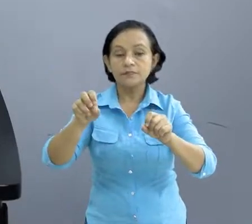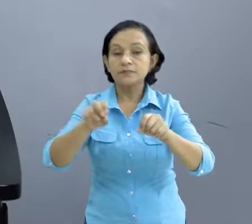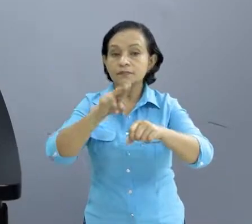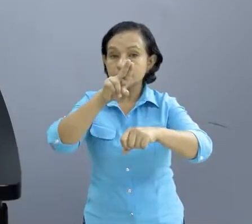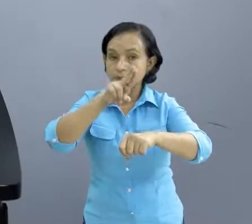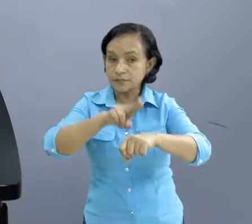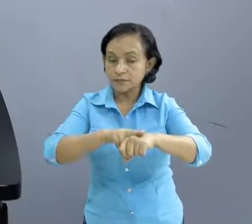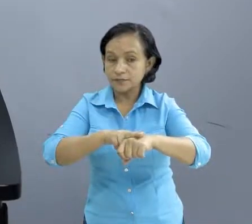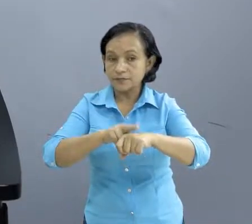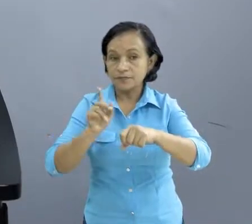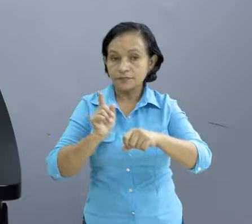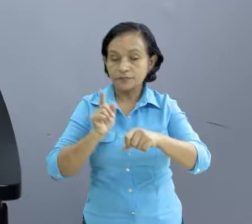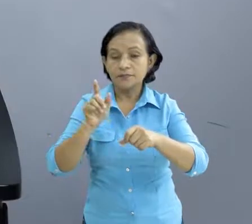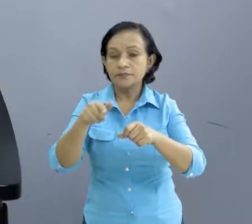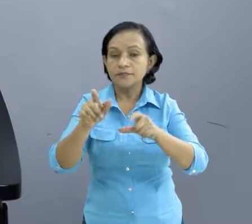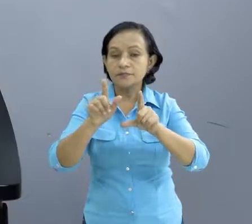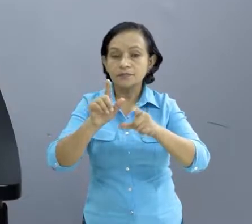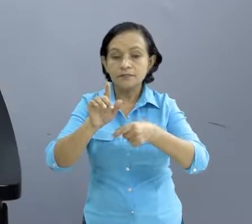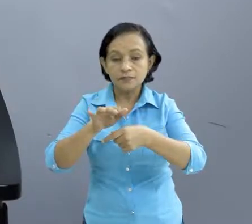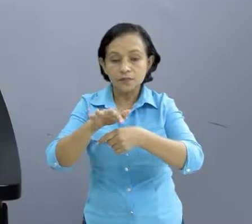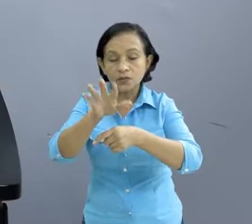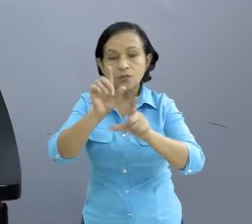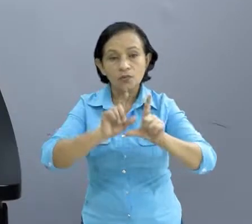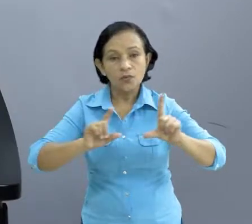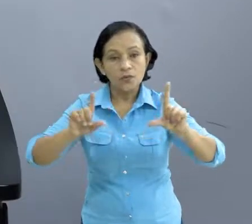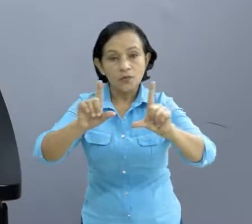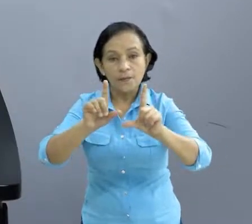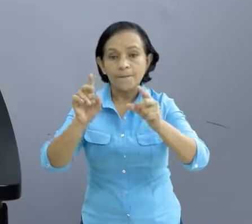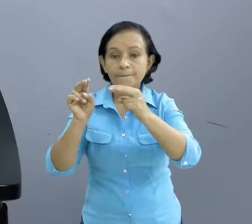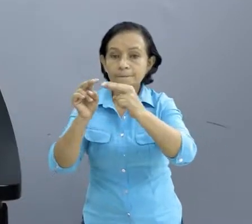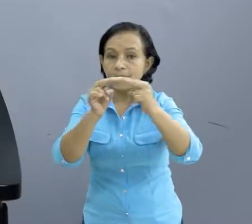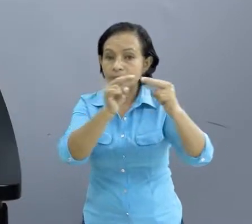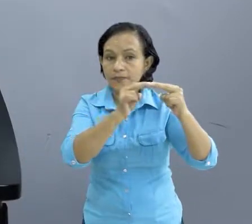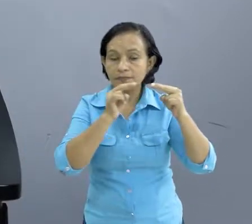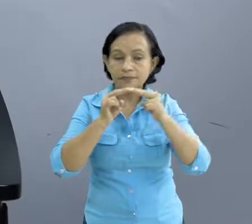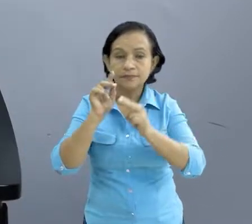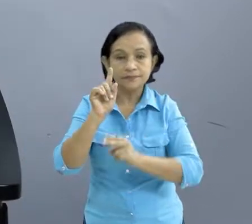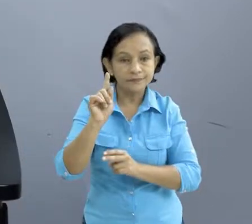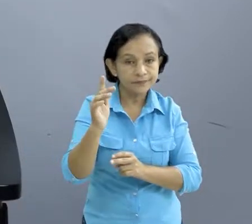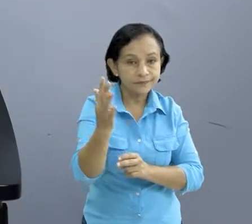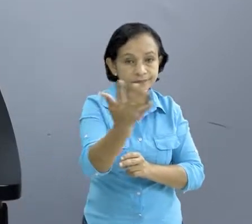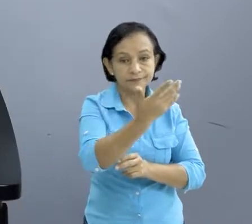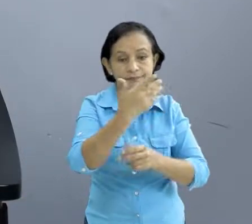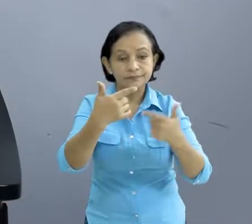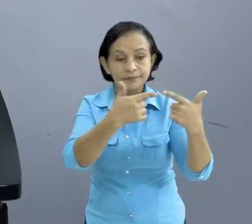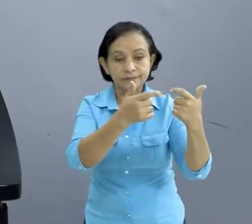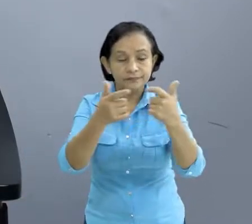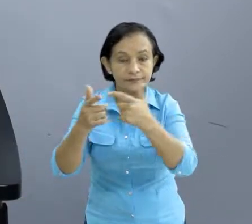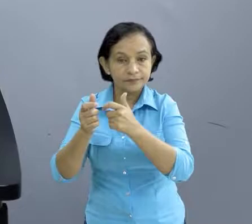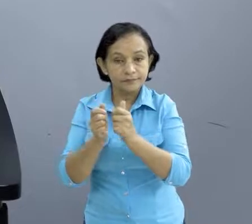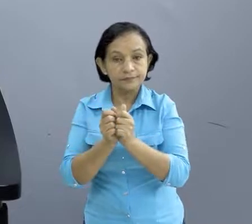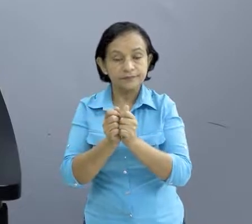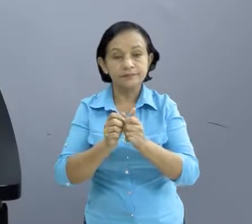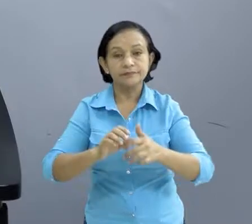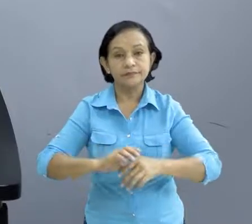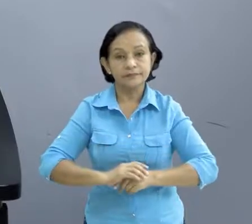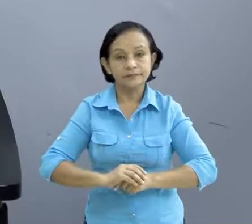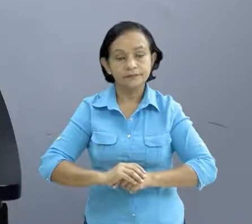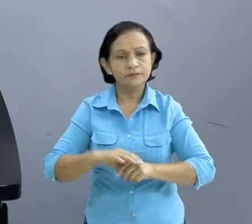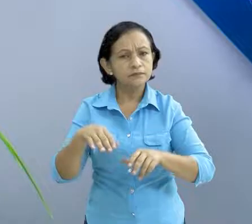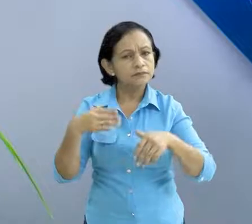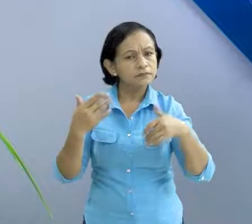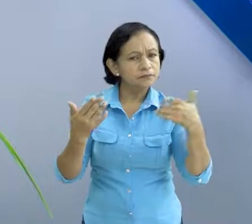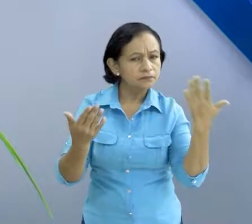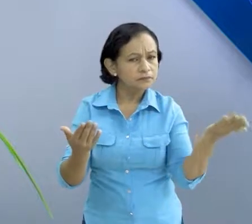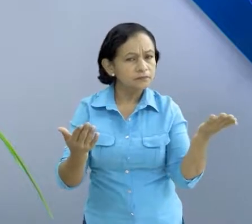también tenemos los puestos de mando que son con los que se articulan todas estas expresiones de puestos de mando. ¿Cuáles